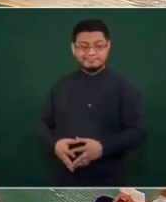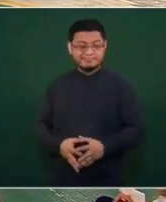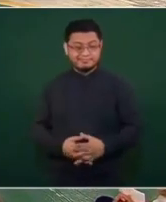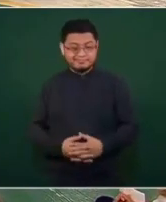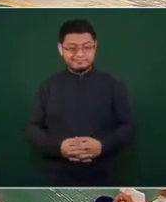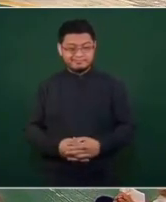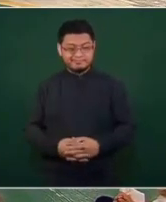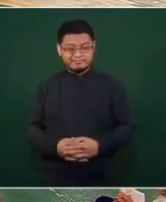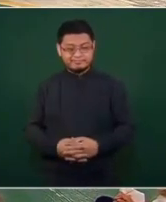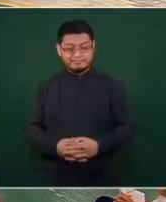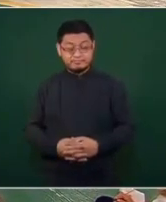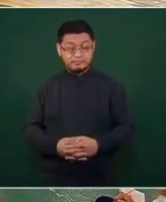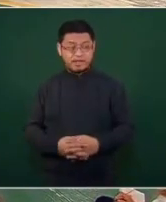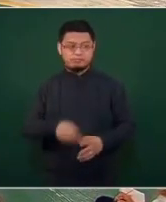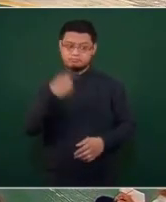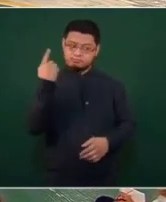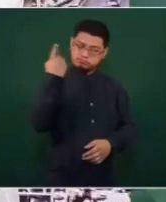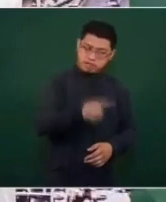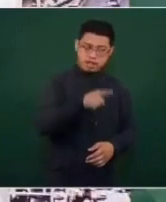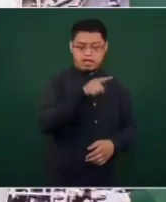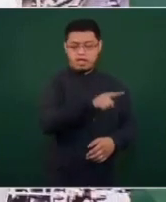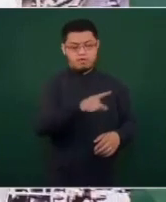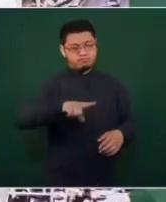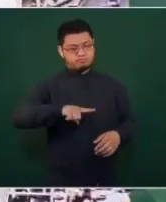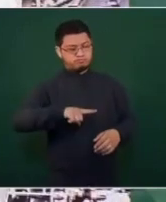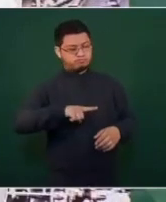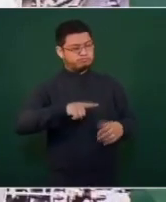emplazan al gobierno a modificar política nacional.